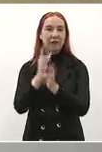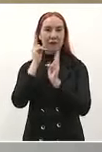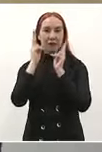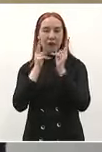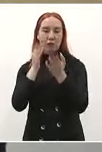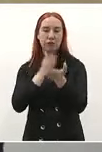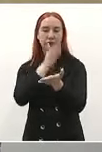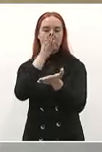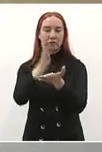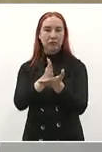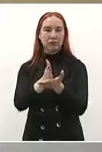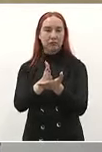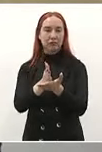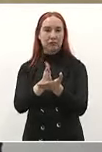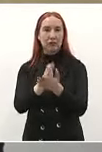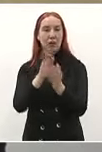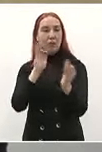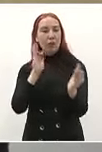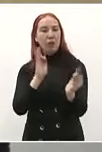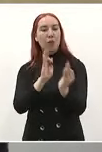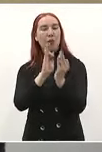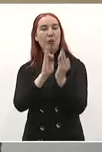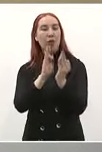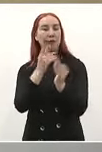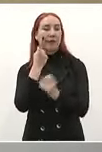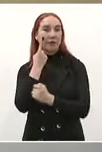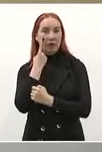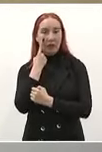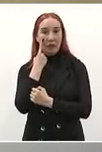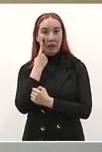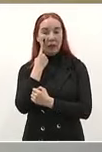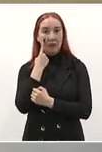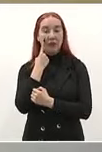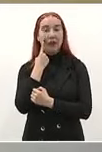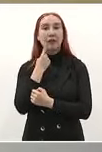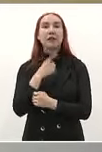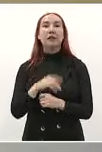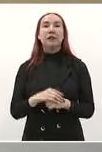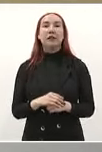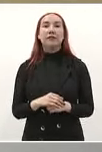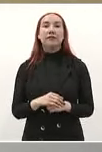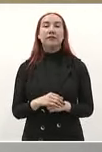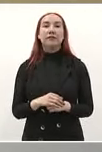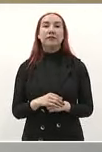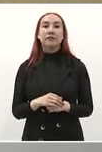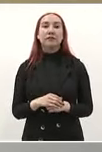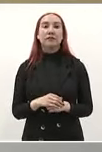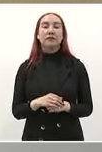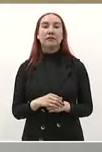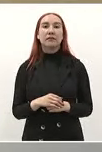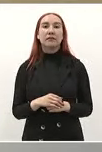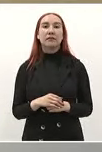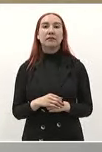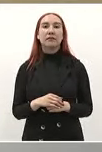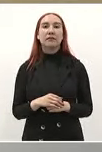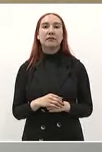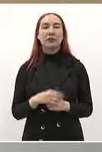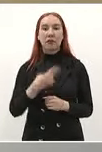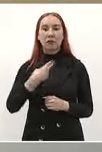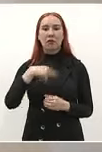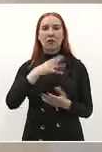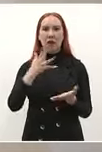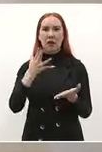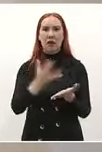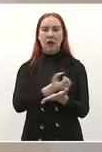vamos a ganar pero pero procure que lo que se envíe al